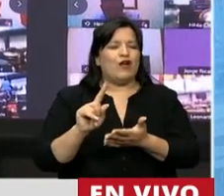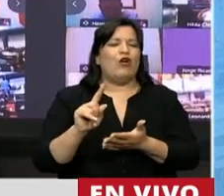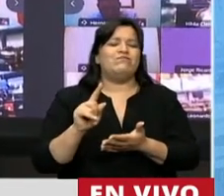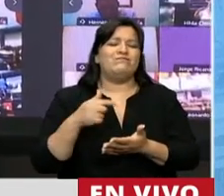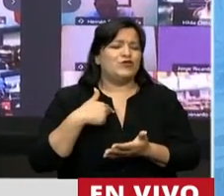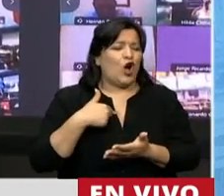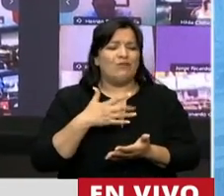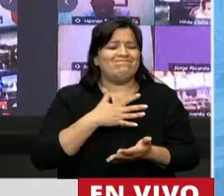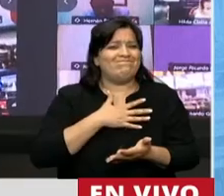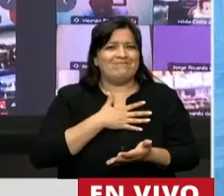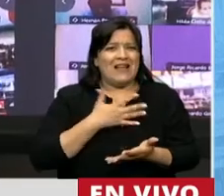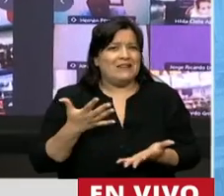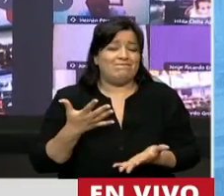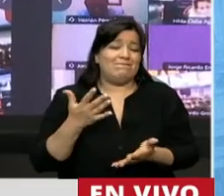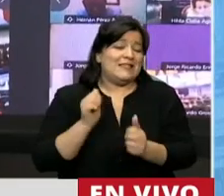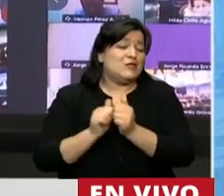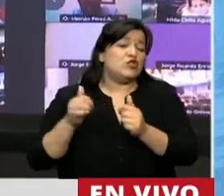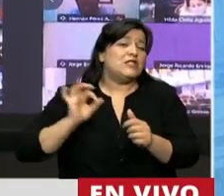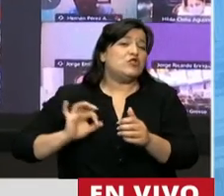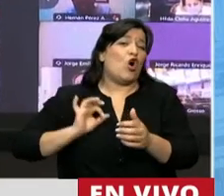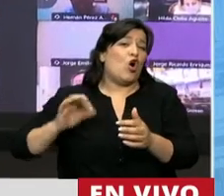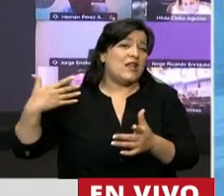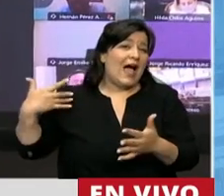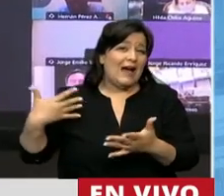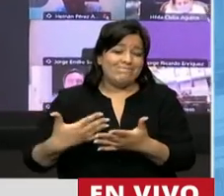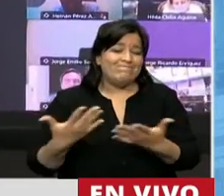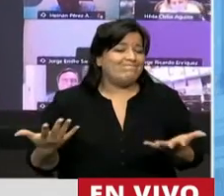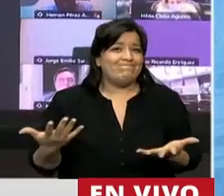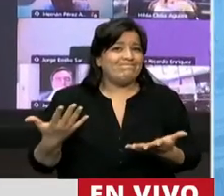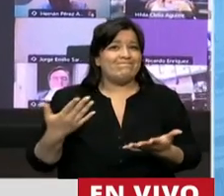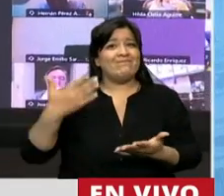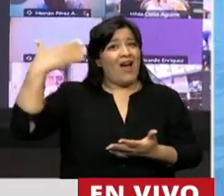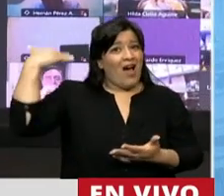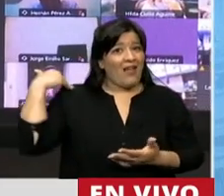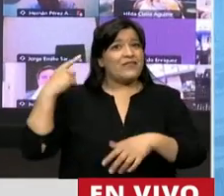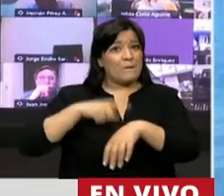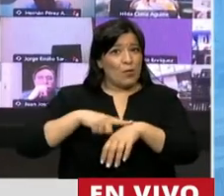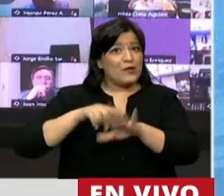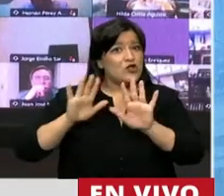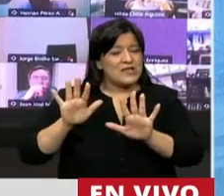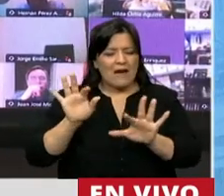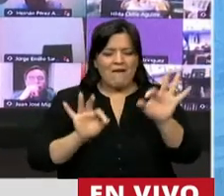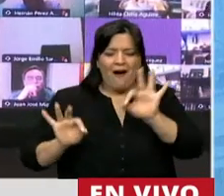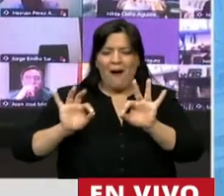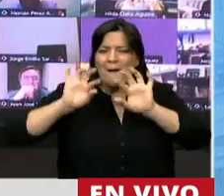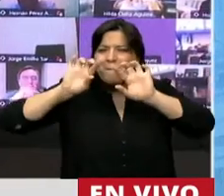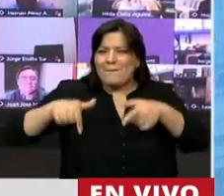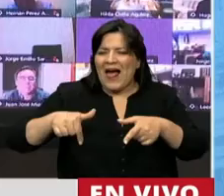por una razón histórica, lógicamente, que no haya prosperado aquella estratégica idea